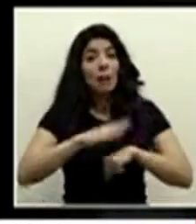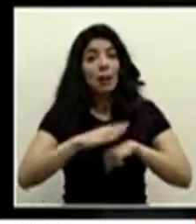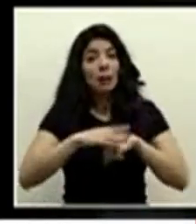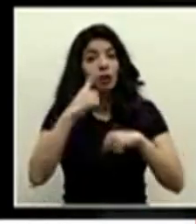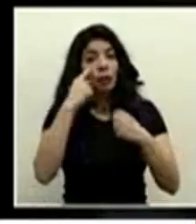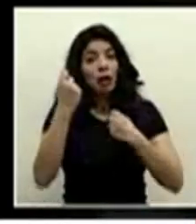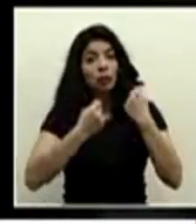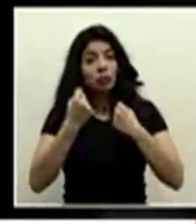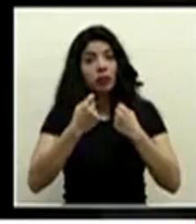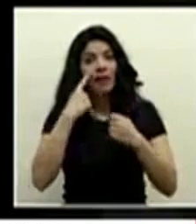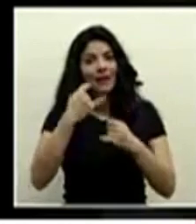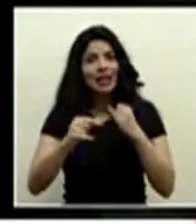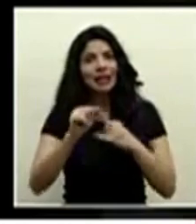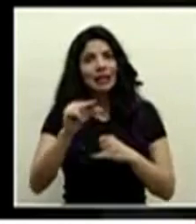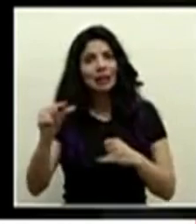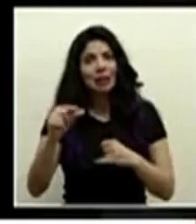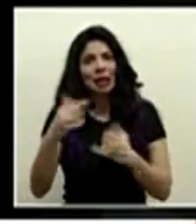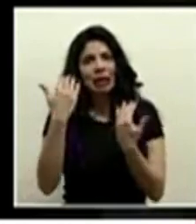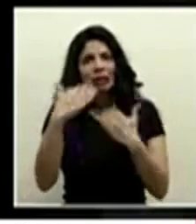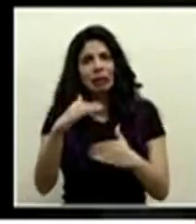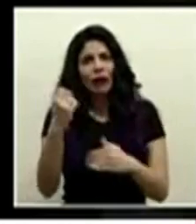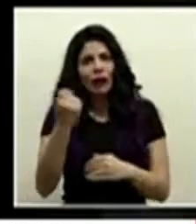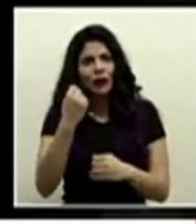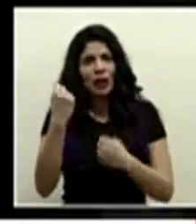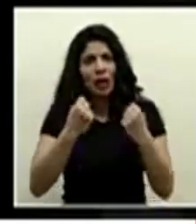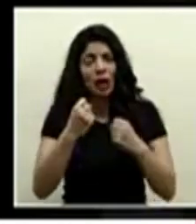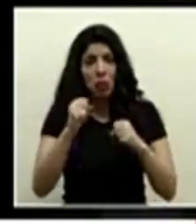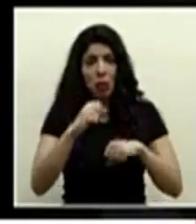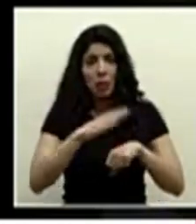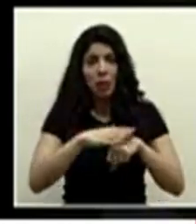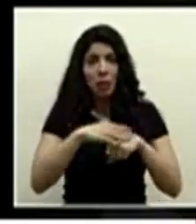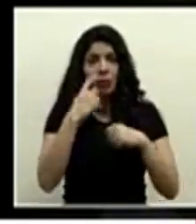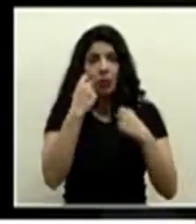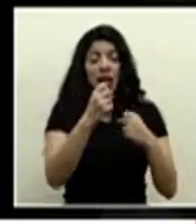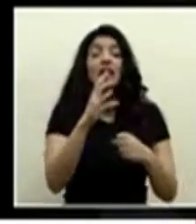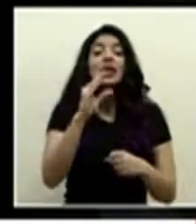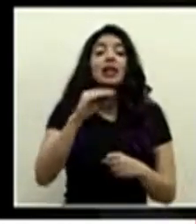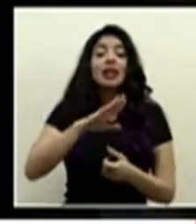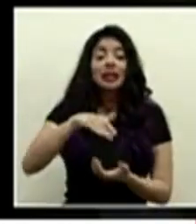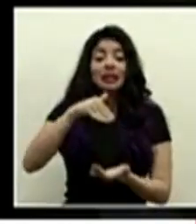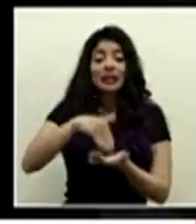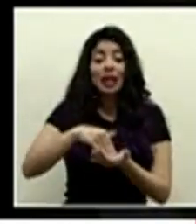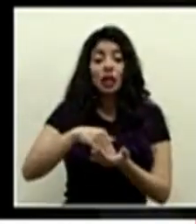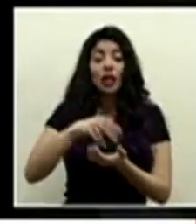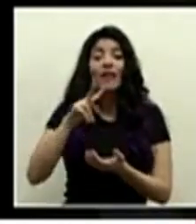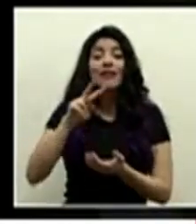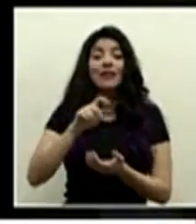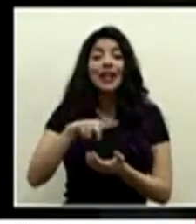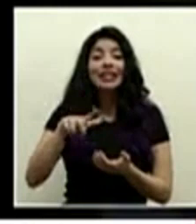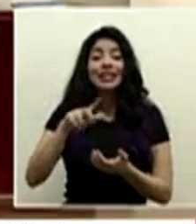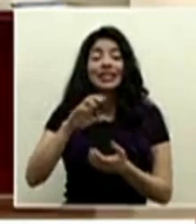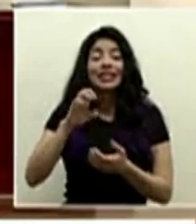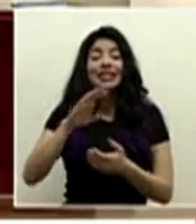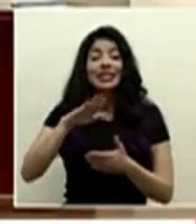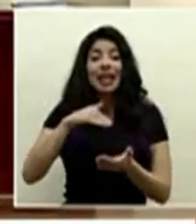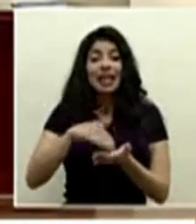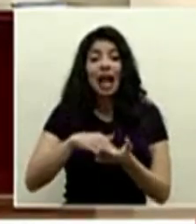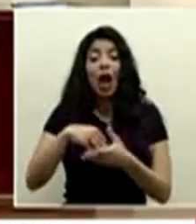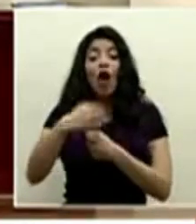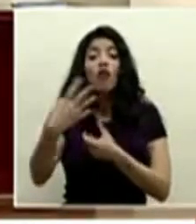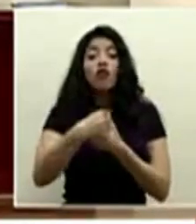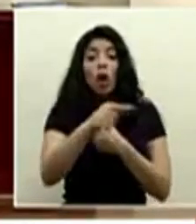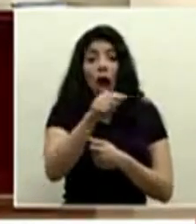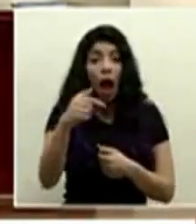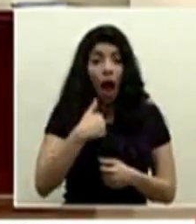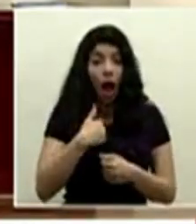vehicular sobre todo para este fin de semana que está endurecida y que opciones hay para donar sangre fuera del valle central muchas gracias ministro de salud el